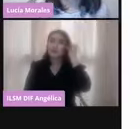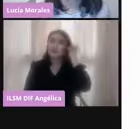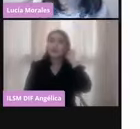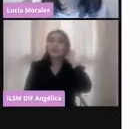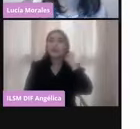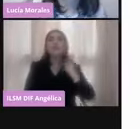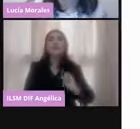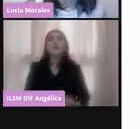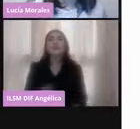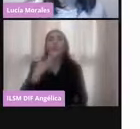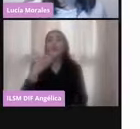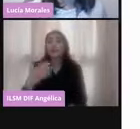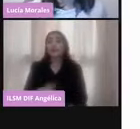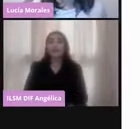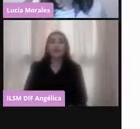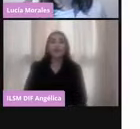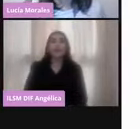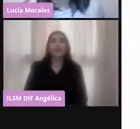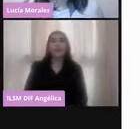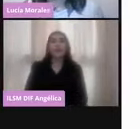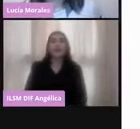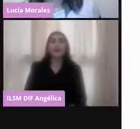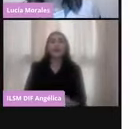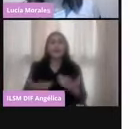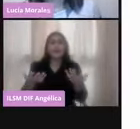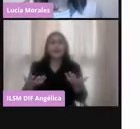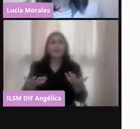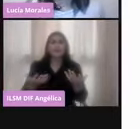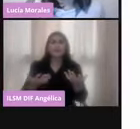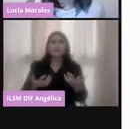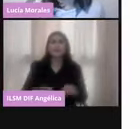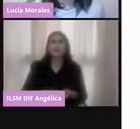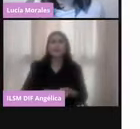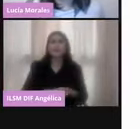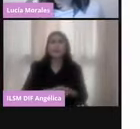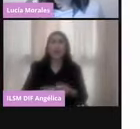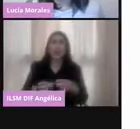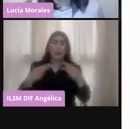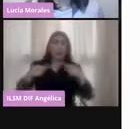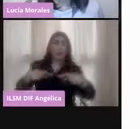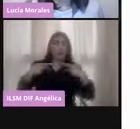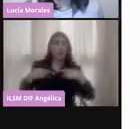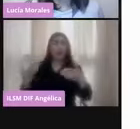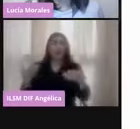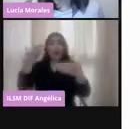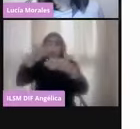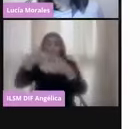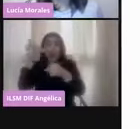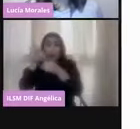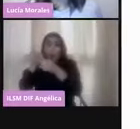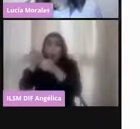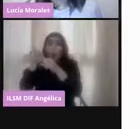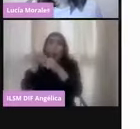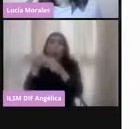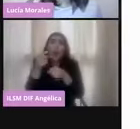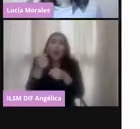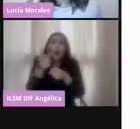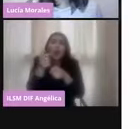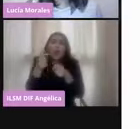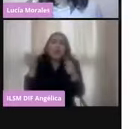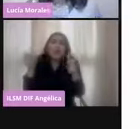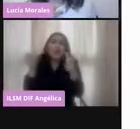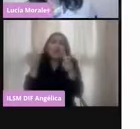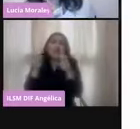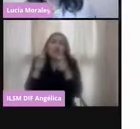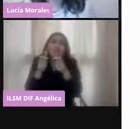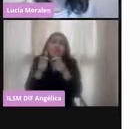Muy bien. Ahora, ¿por qué es un problema la baja participación de la ciudadanía